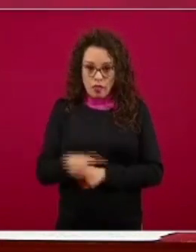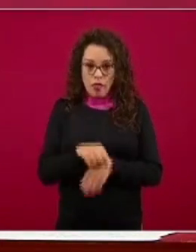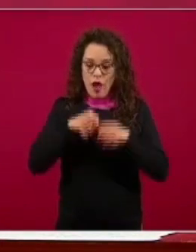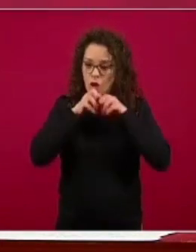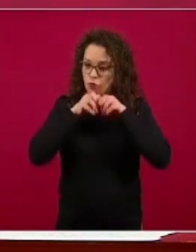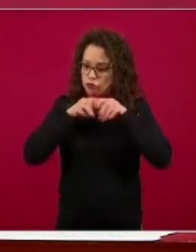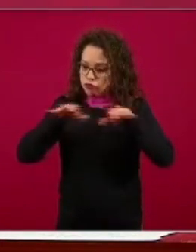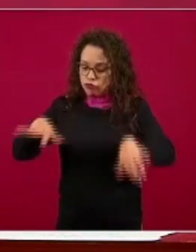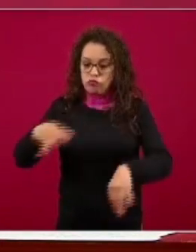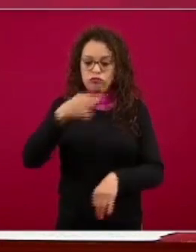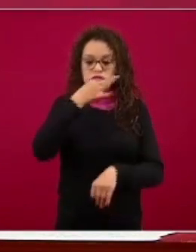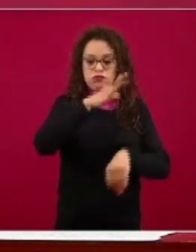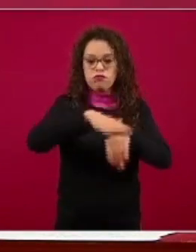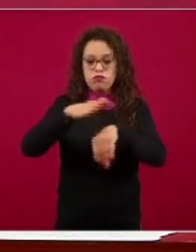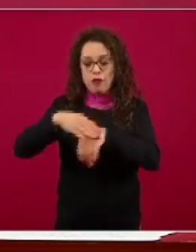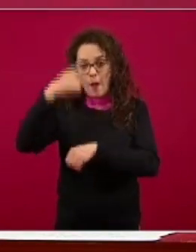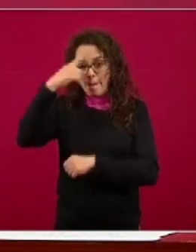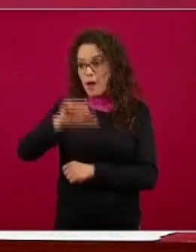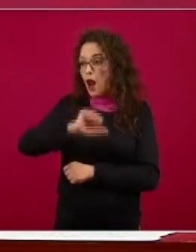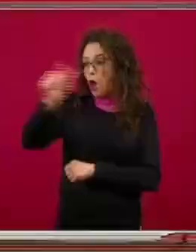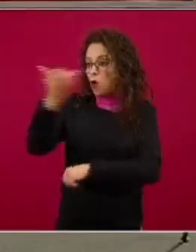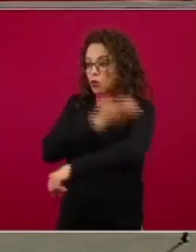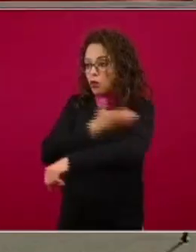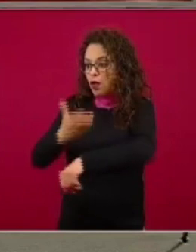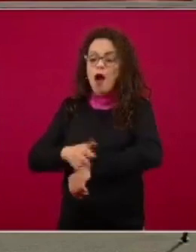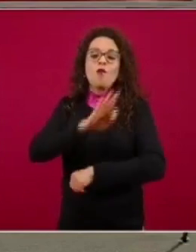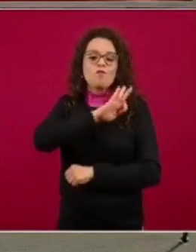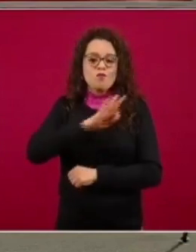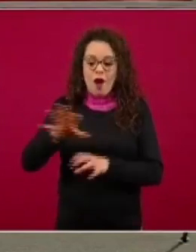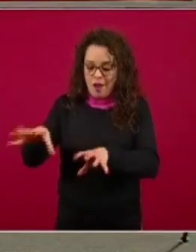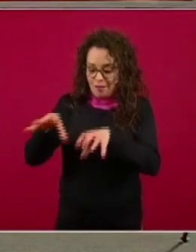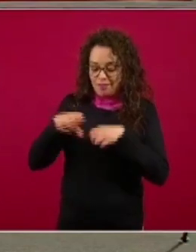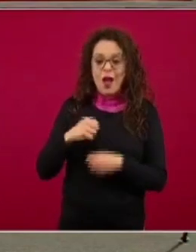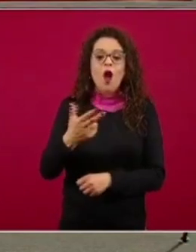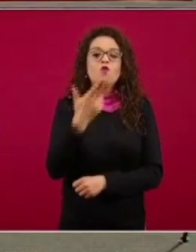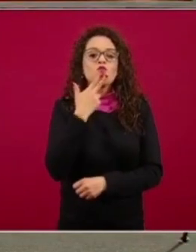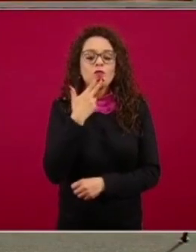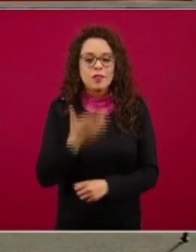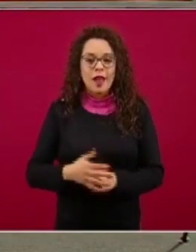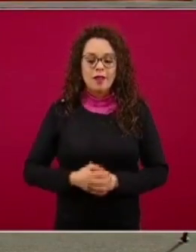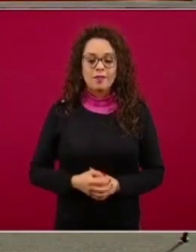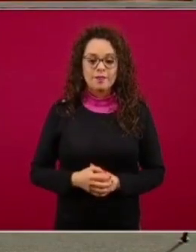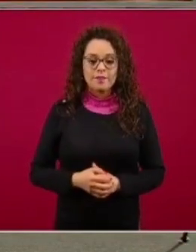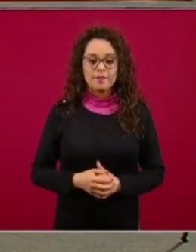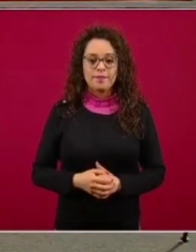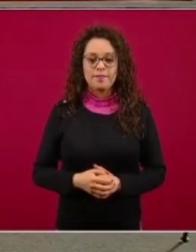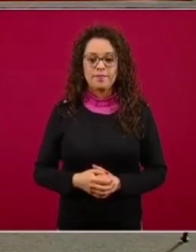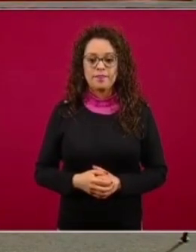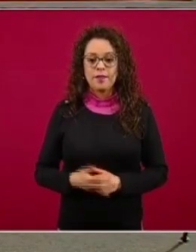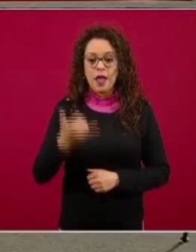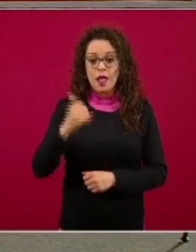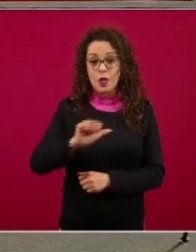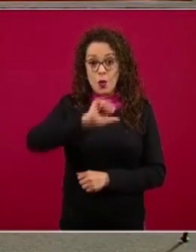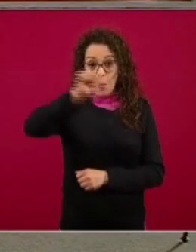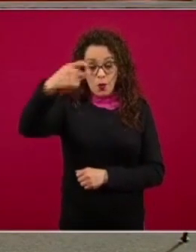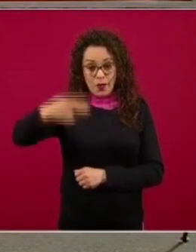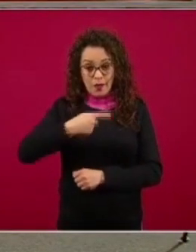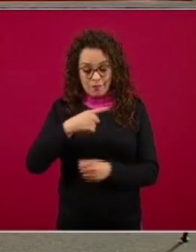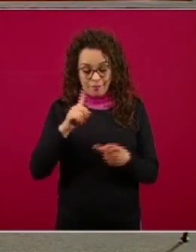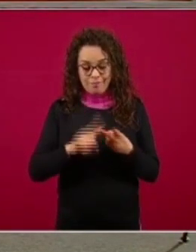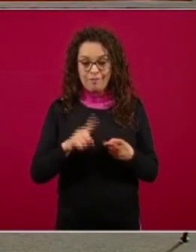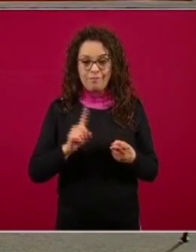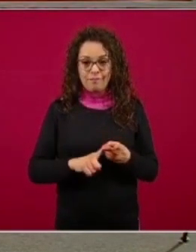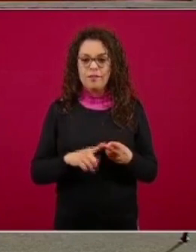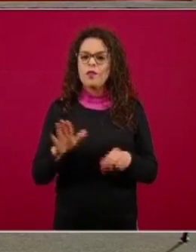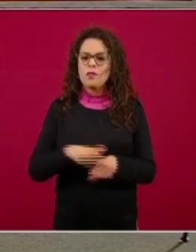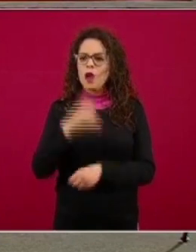colegas las puedan explotar en relación a su otra pregunta de por qué algunas